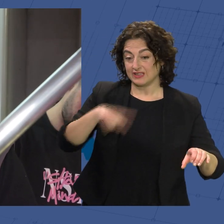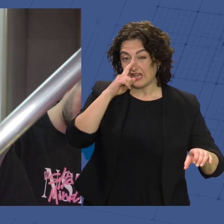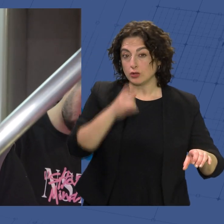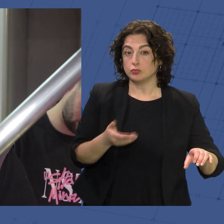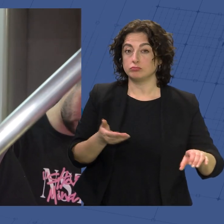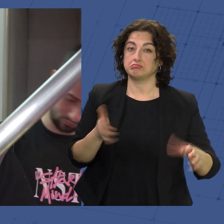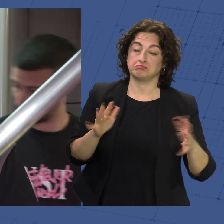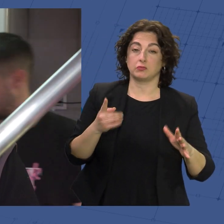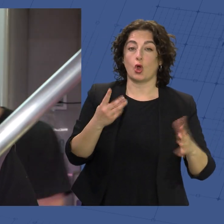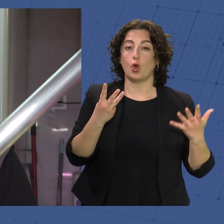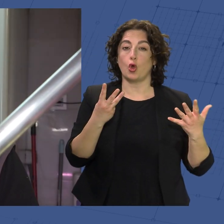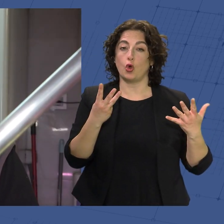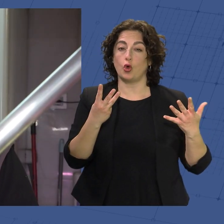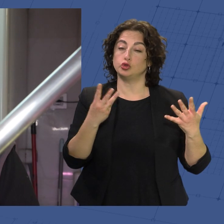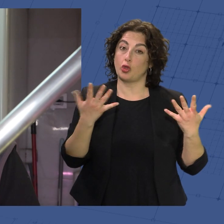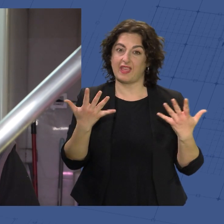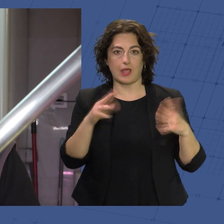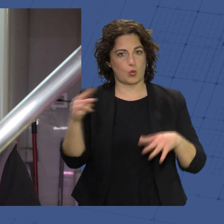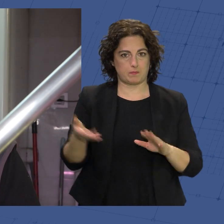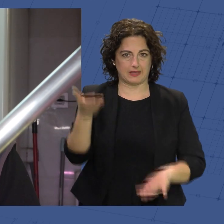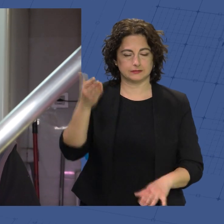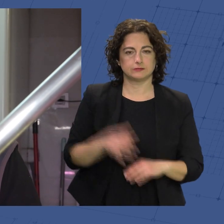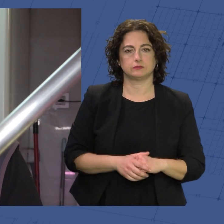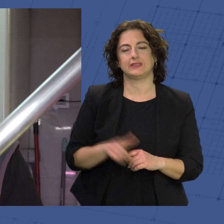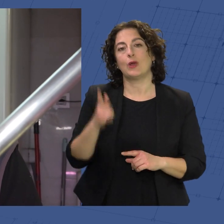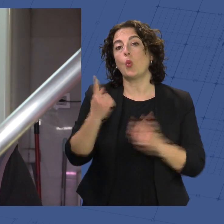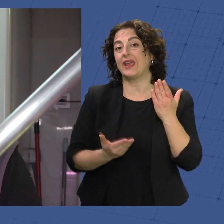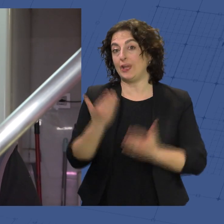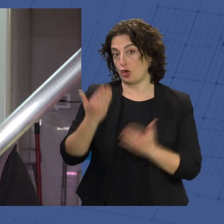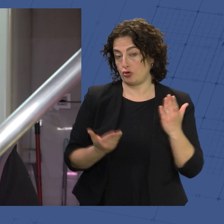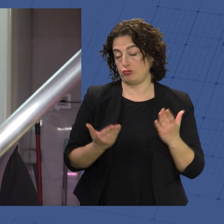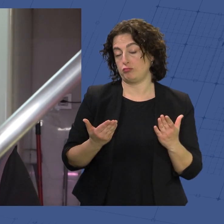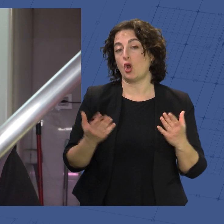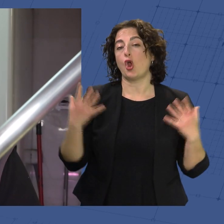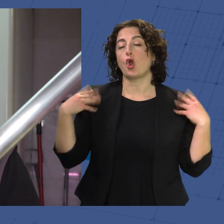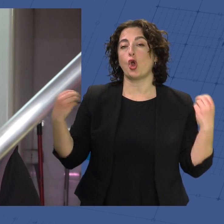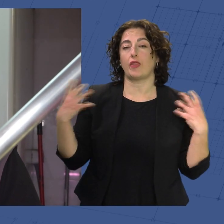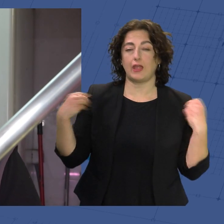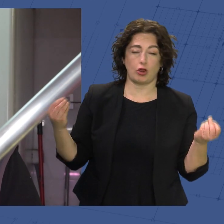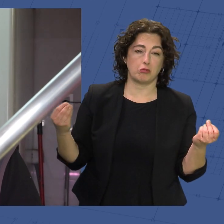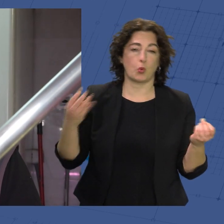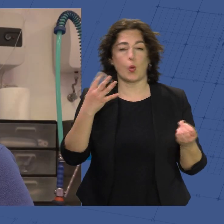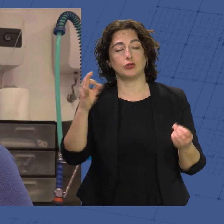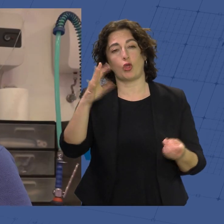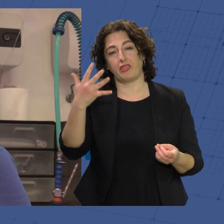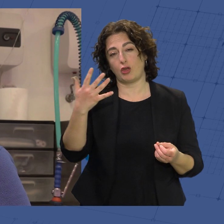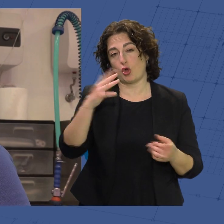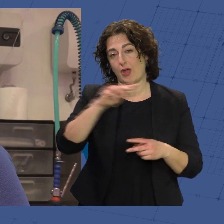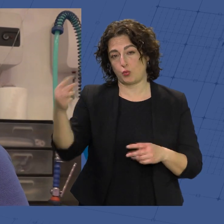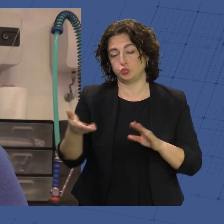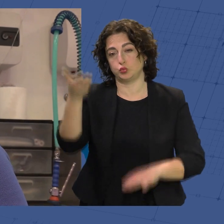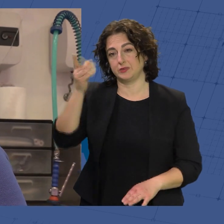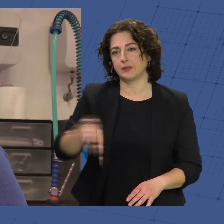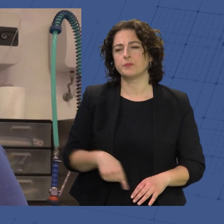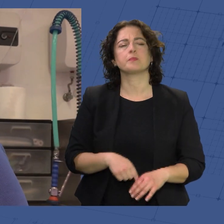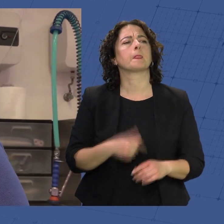en kilos, unos 8 a 10 euros. Eso es en kilos. Y el cordero, pues, 4 a 5 euros también ha subido en cana. Te puedo decir que han